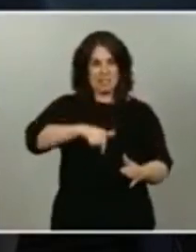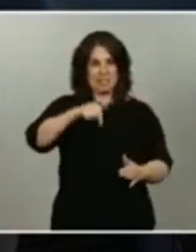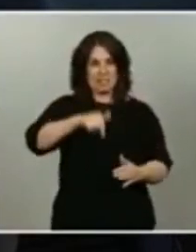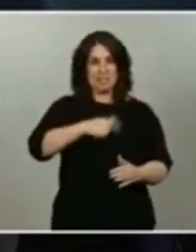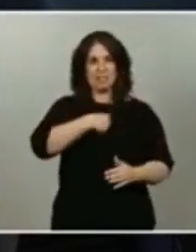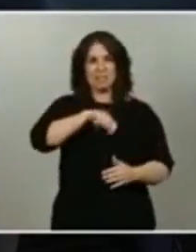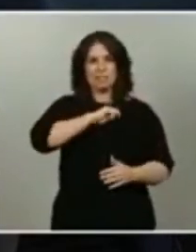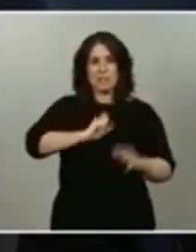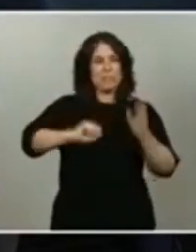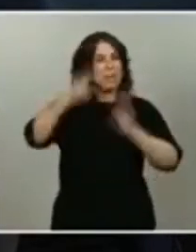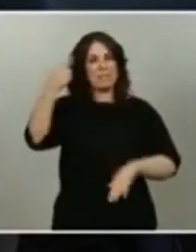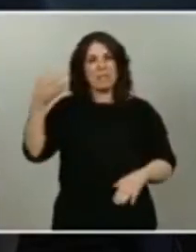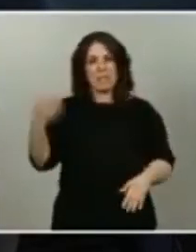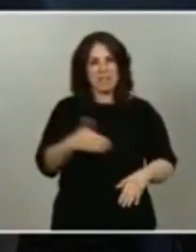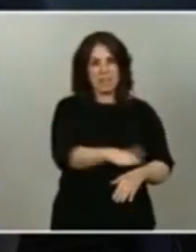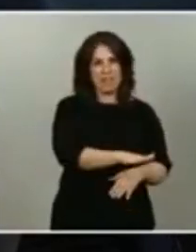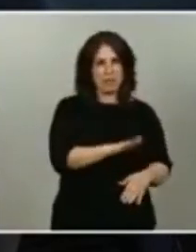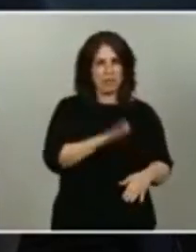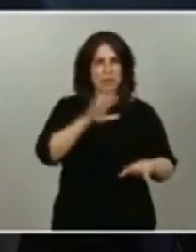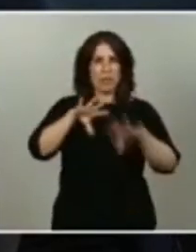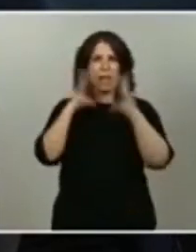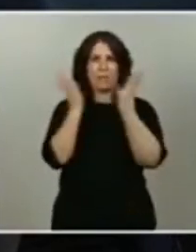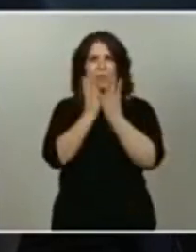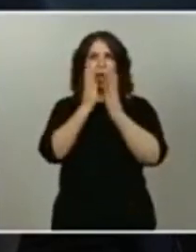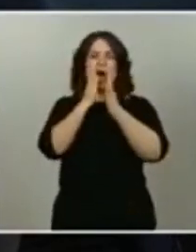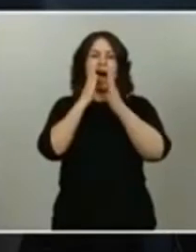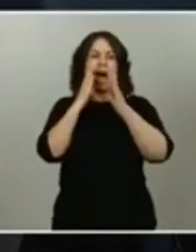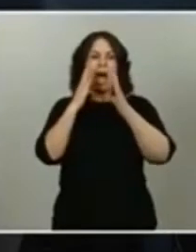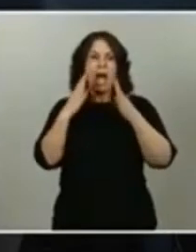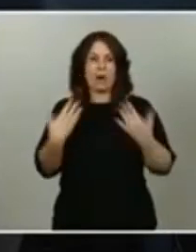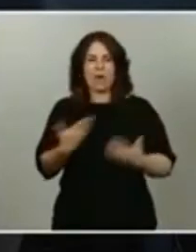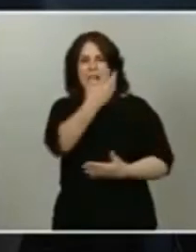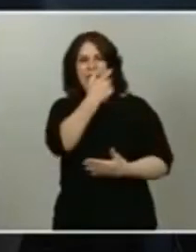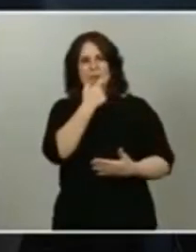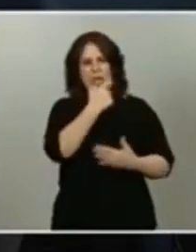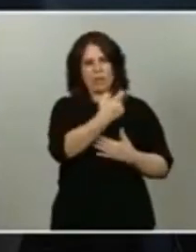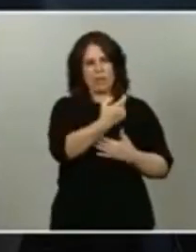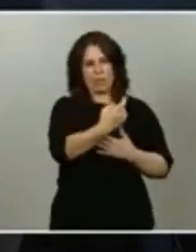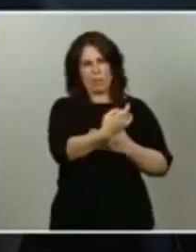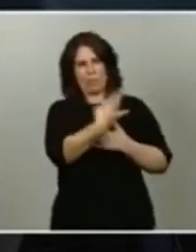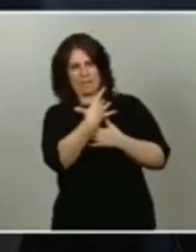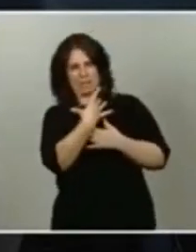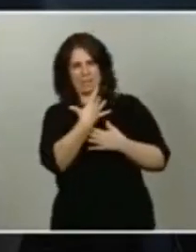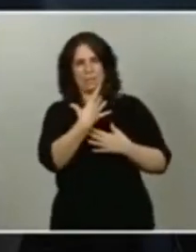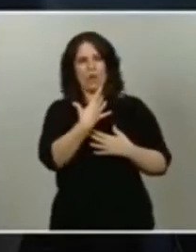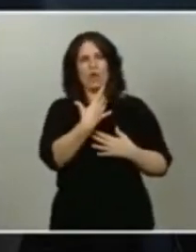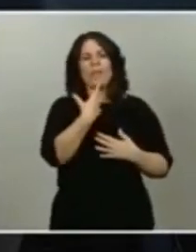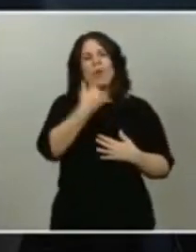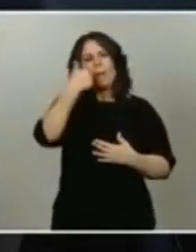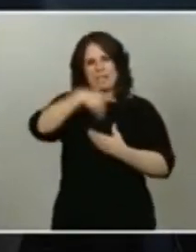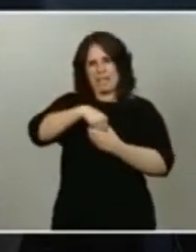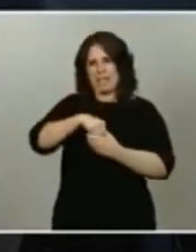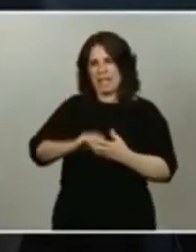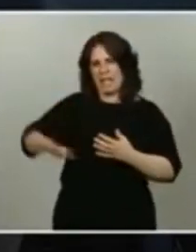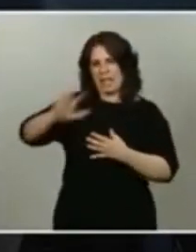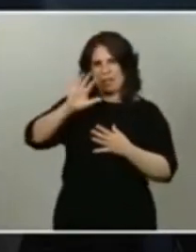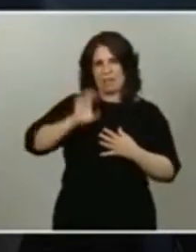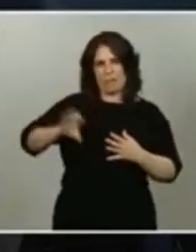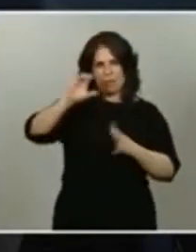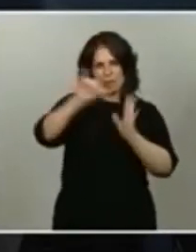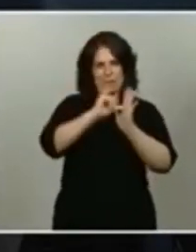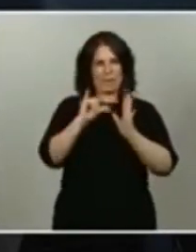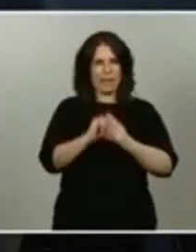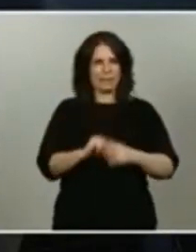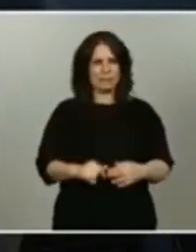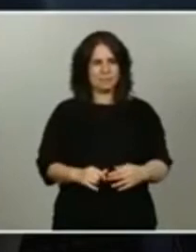por habitantes del mundo bueno ahora nos ha superado Reino Unido digo dentro de países de nuestro entorno otra matización el